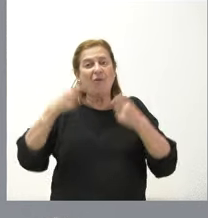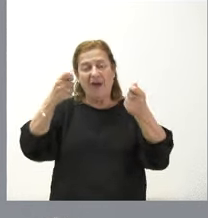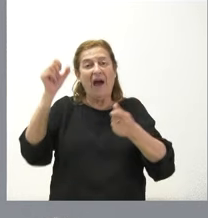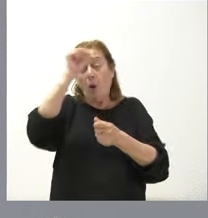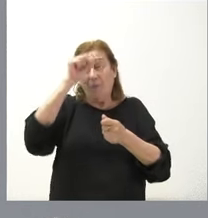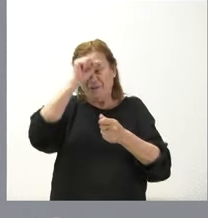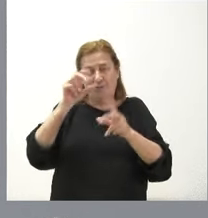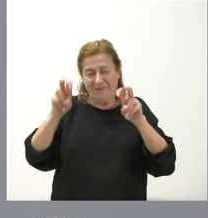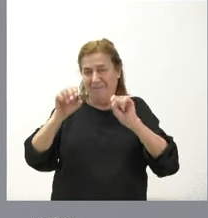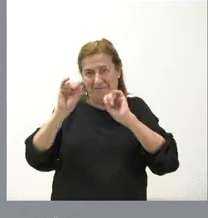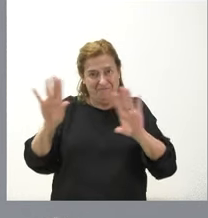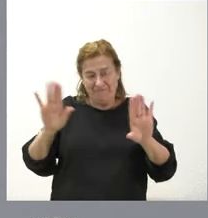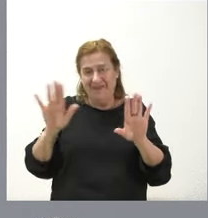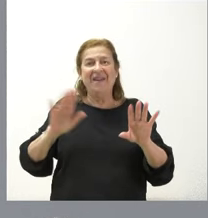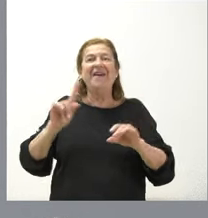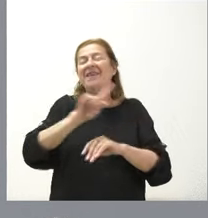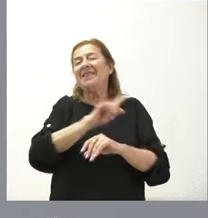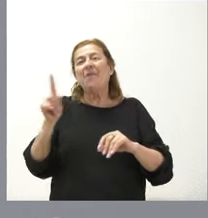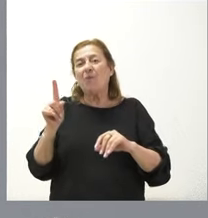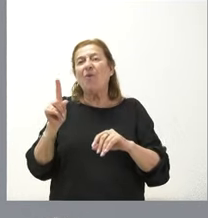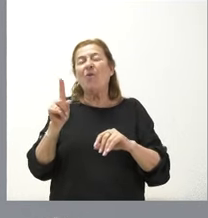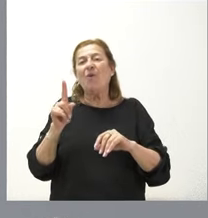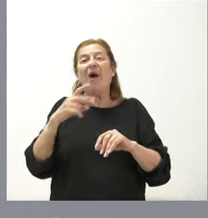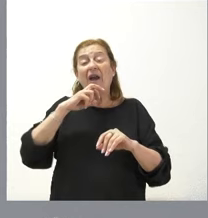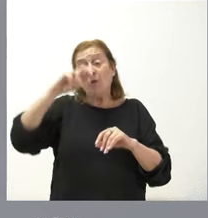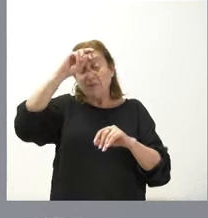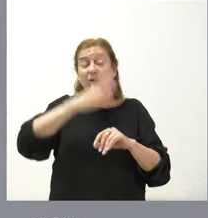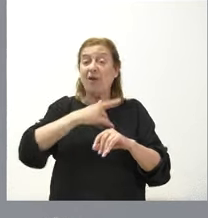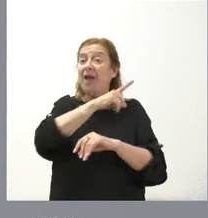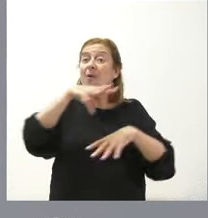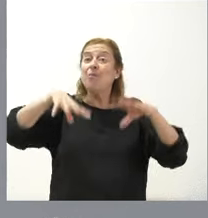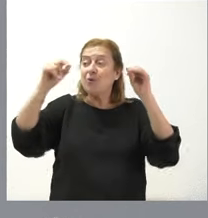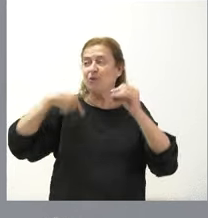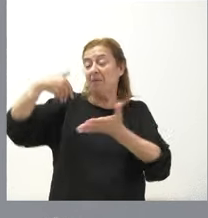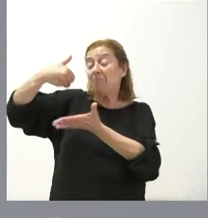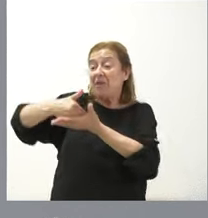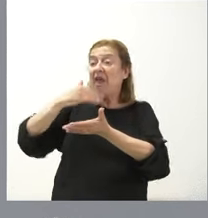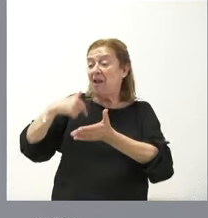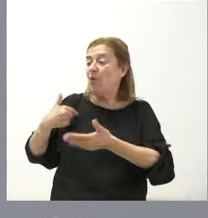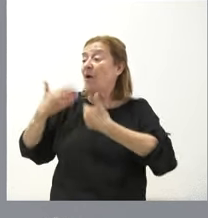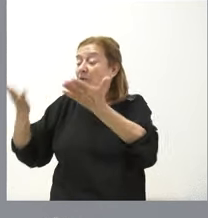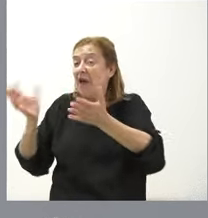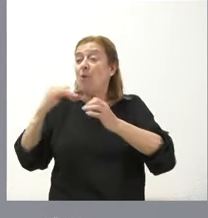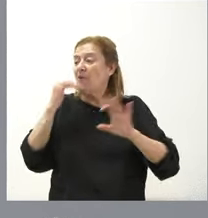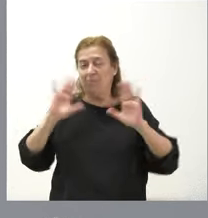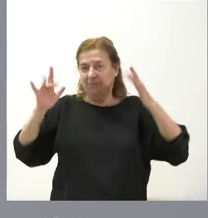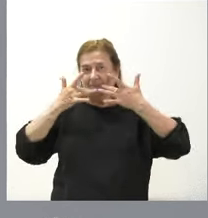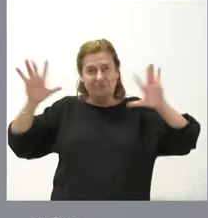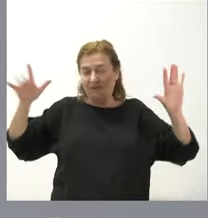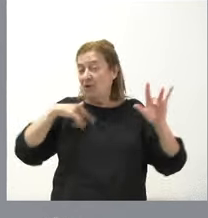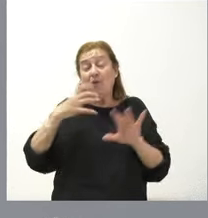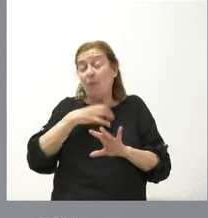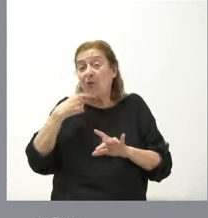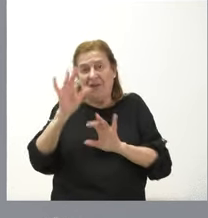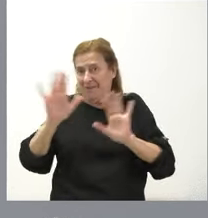ello ni tampoco el arzobispado de Burgos nos ha pedido ninguna intervención por nuestra parte y no tengo nada más que añadir